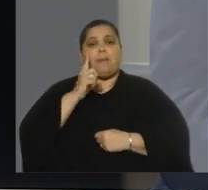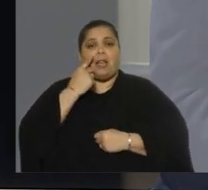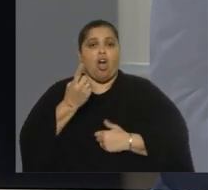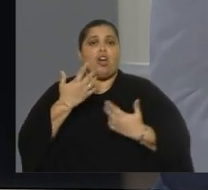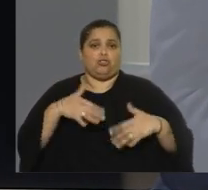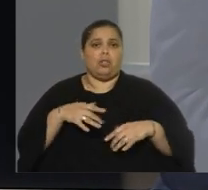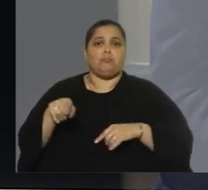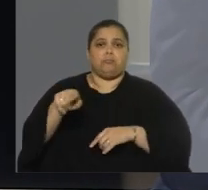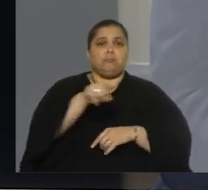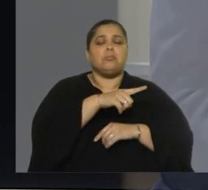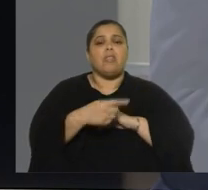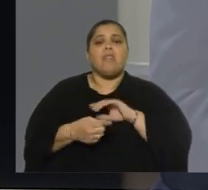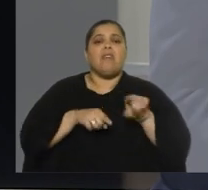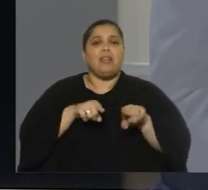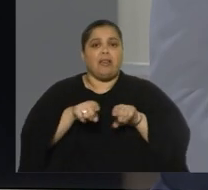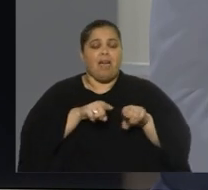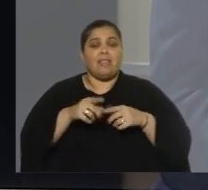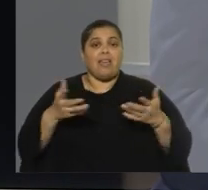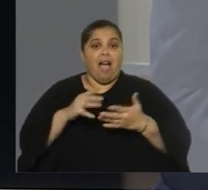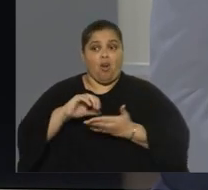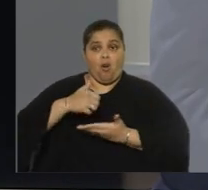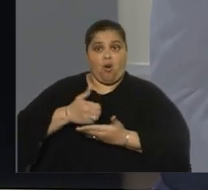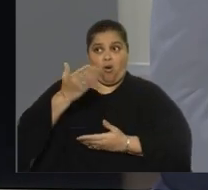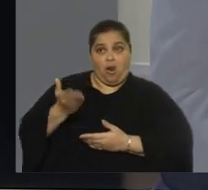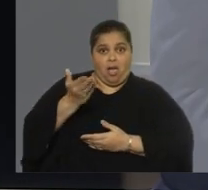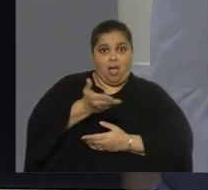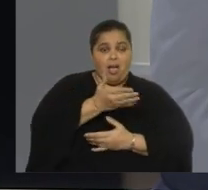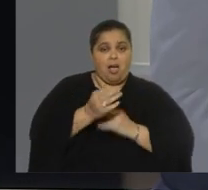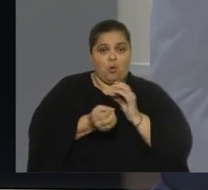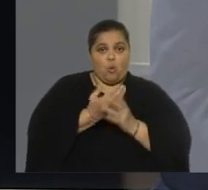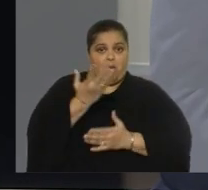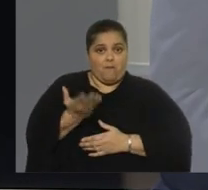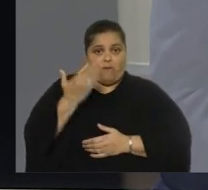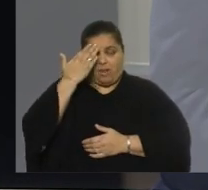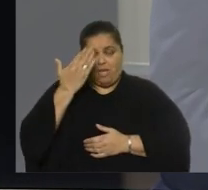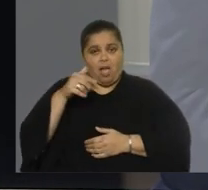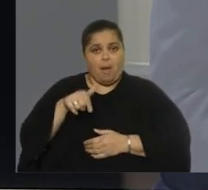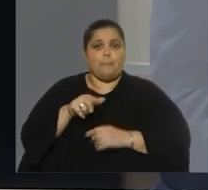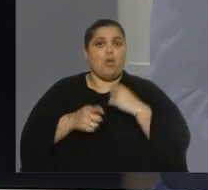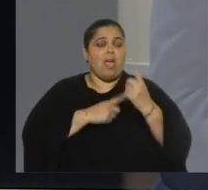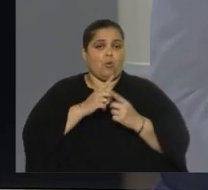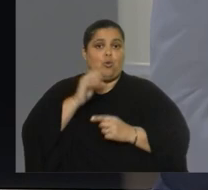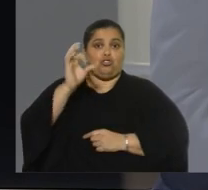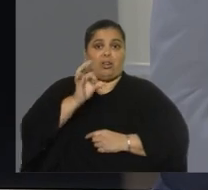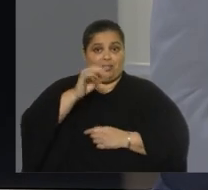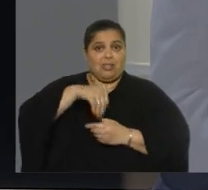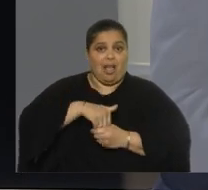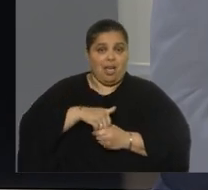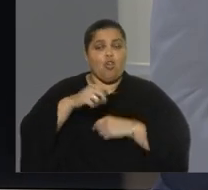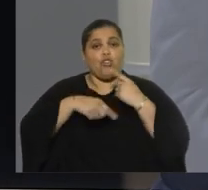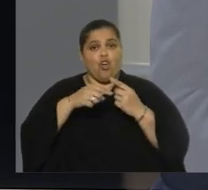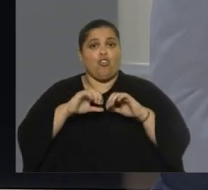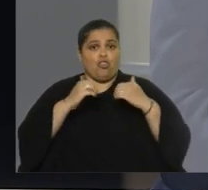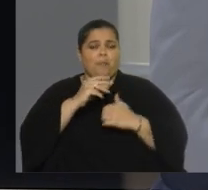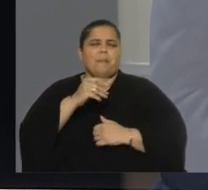muchos de los dirigentes que ahora están en esos lugares, y algunos en el Senado, y otros en la Cámara,